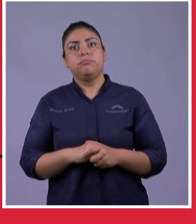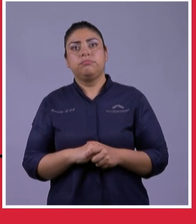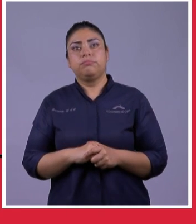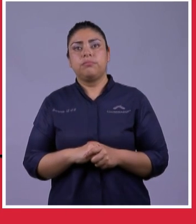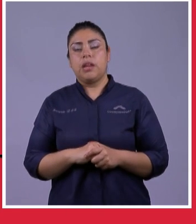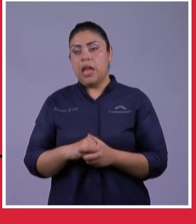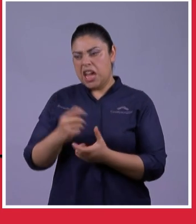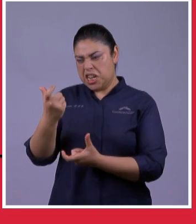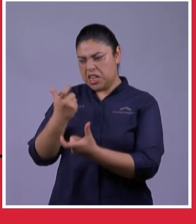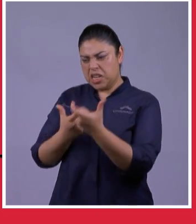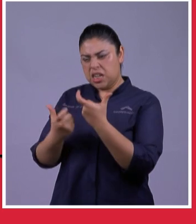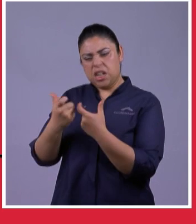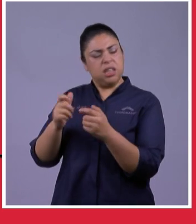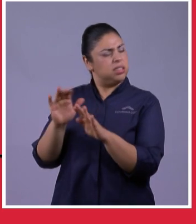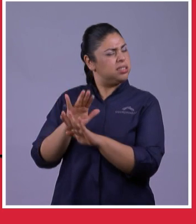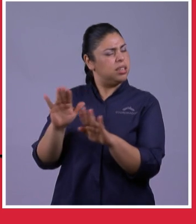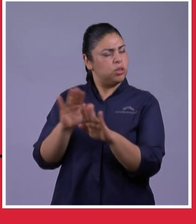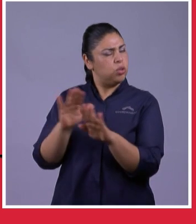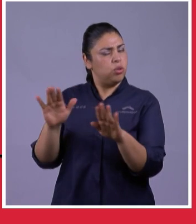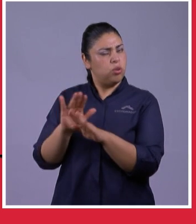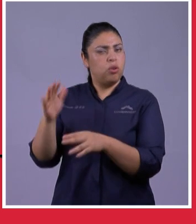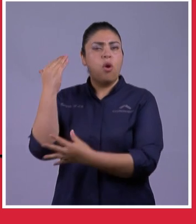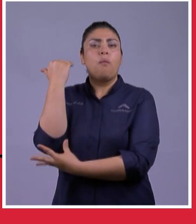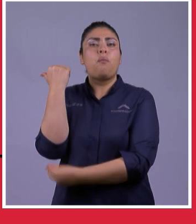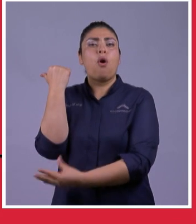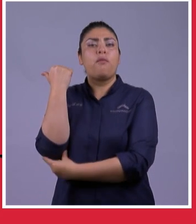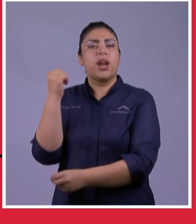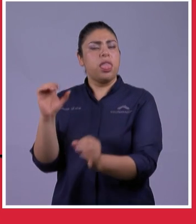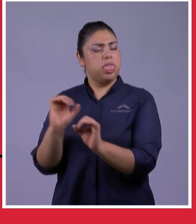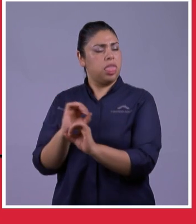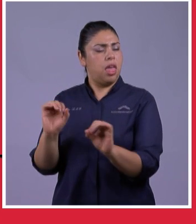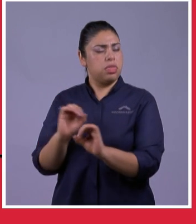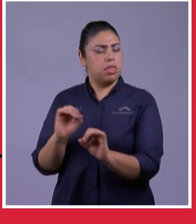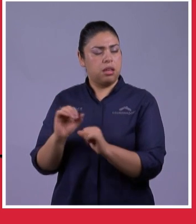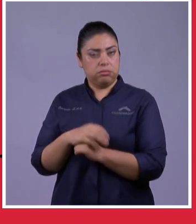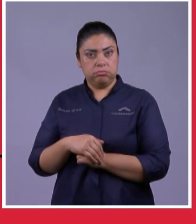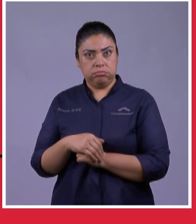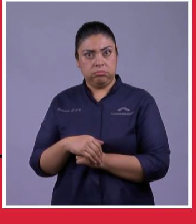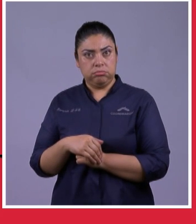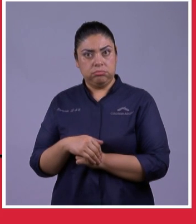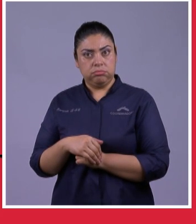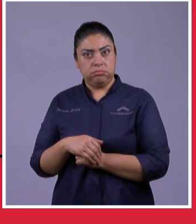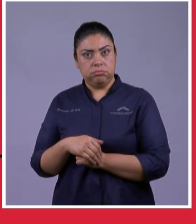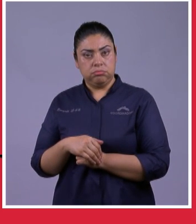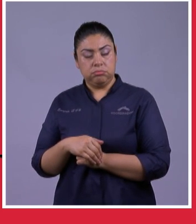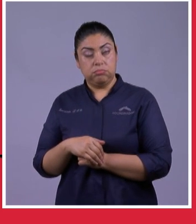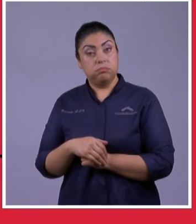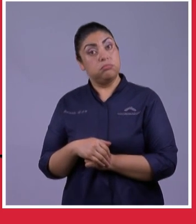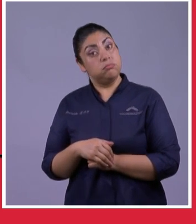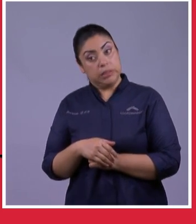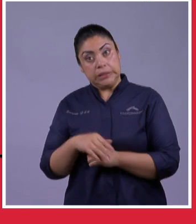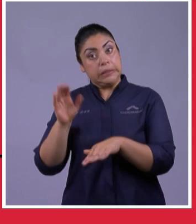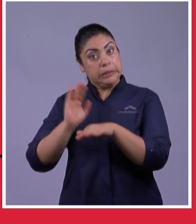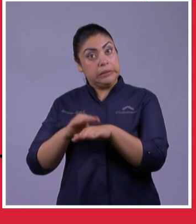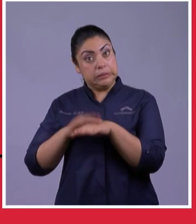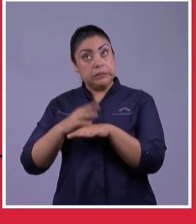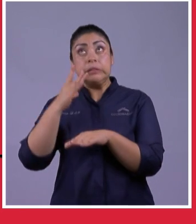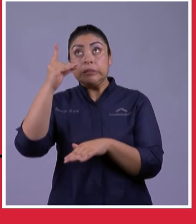así manténme del pan necesario wow esto suena muy bonito y muy romántico pero está muy mal